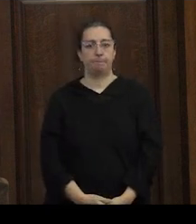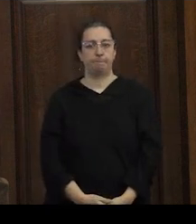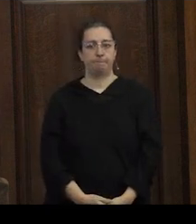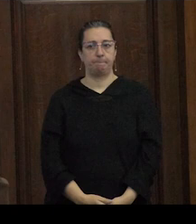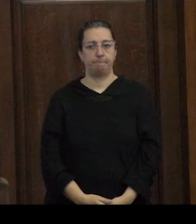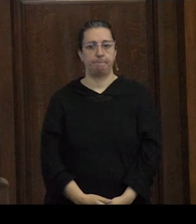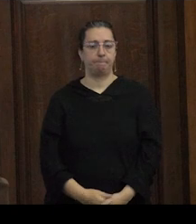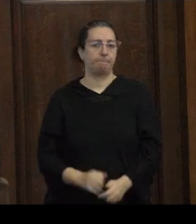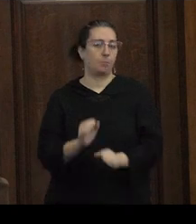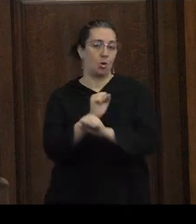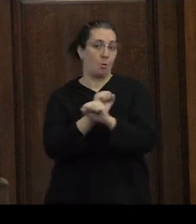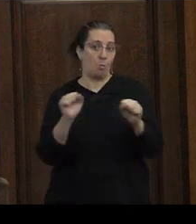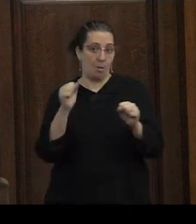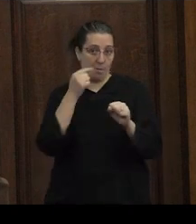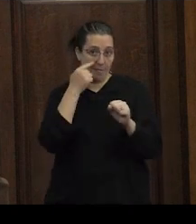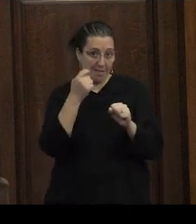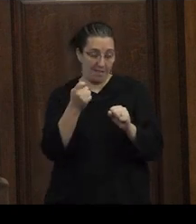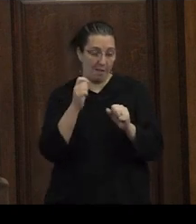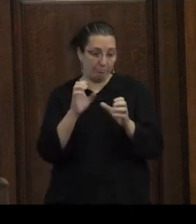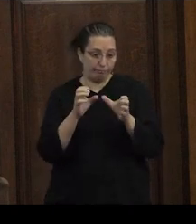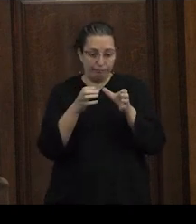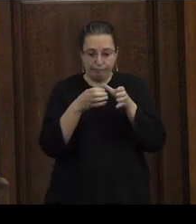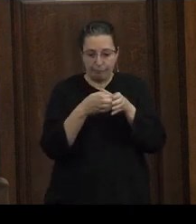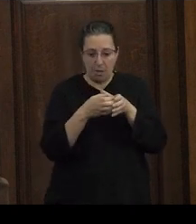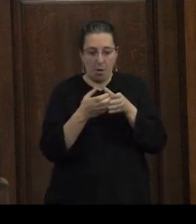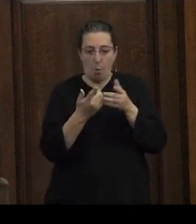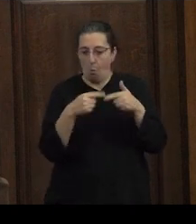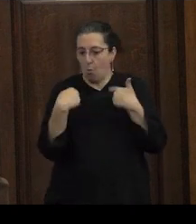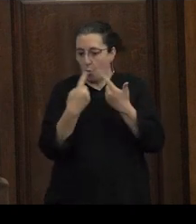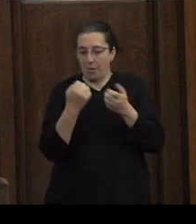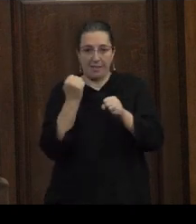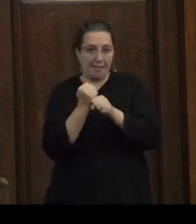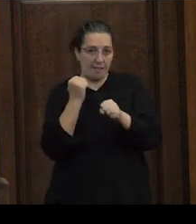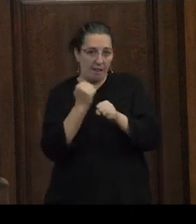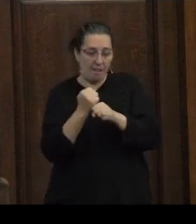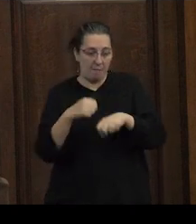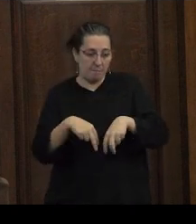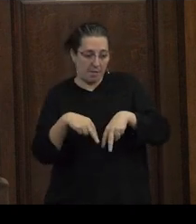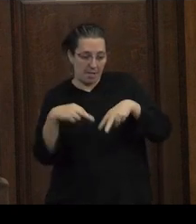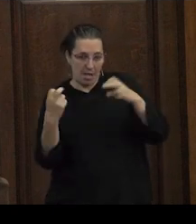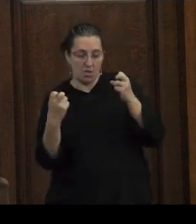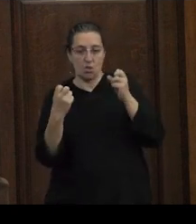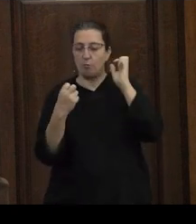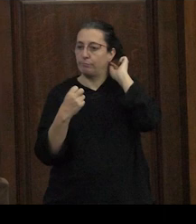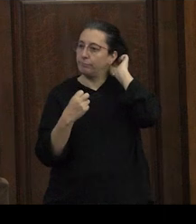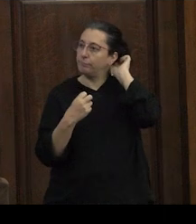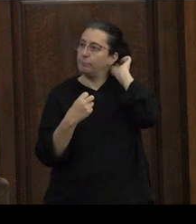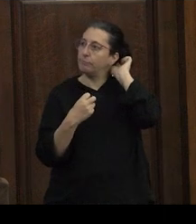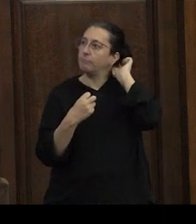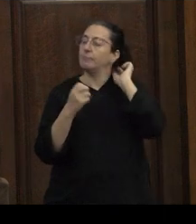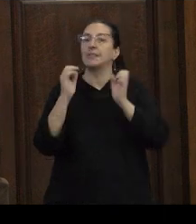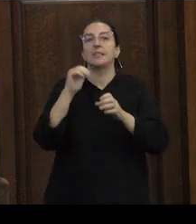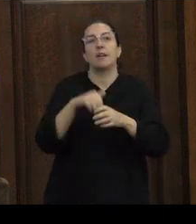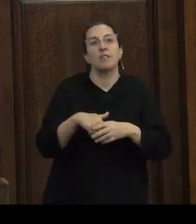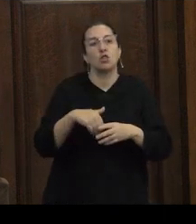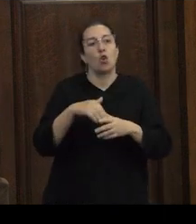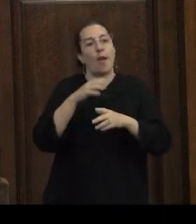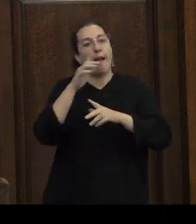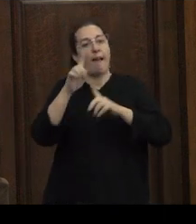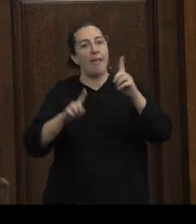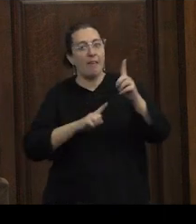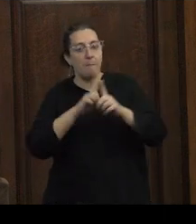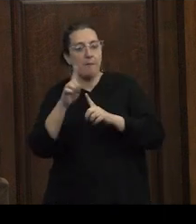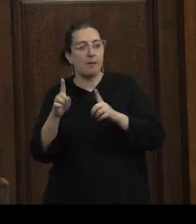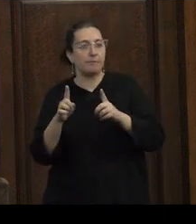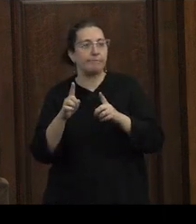aunque no podamos evitar categorizar como parte de nuestra tarea de investigación de intervención académica